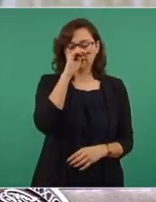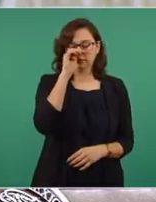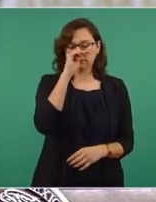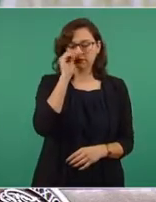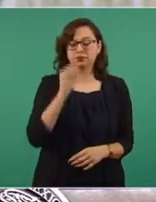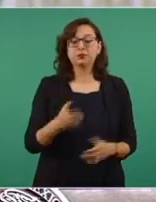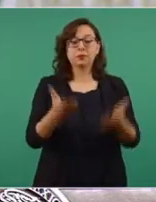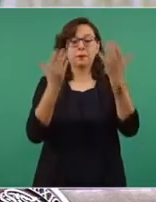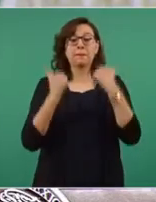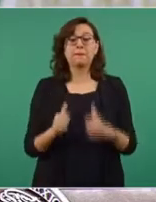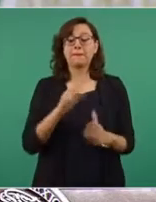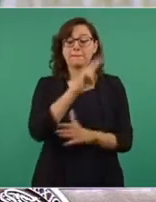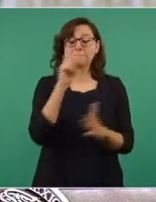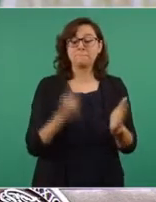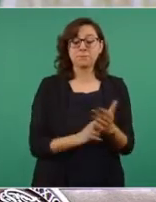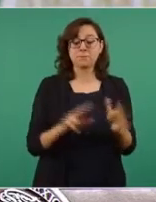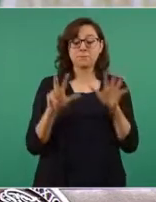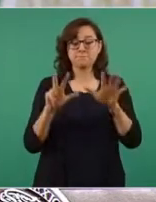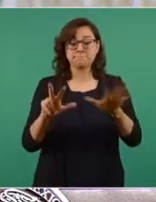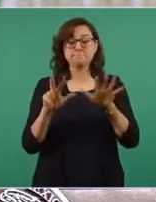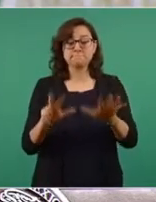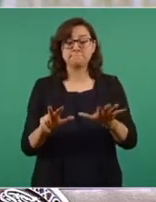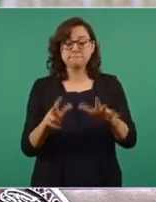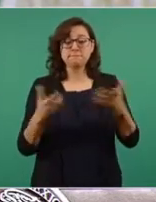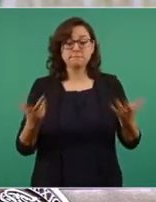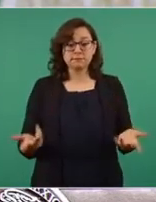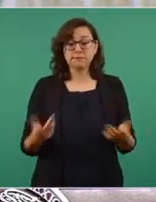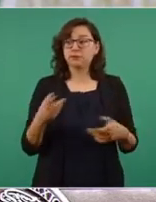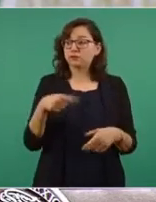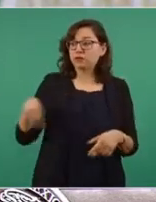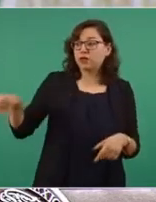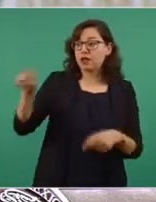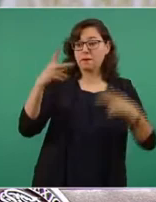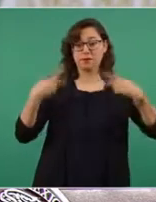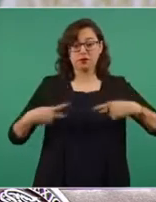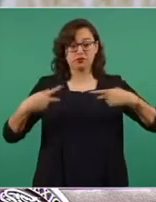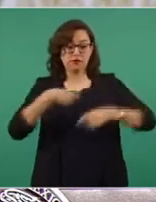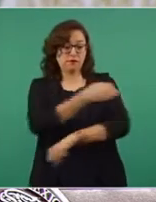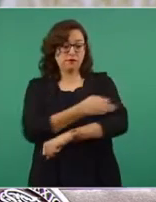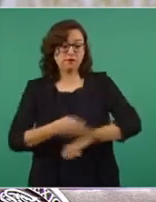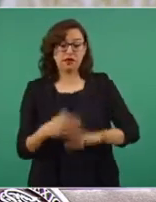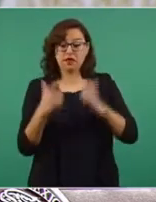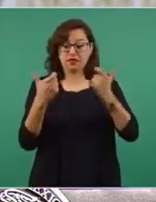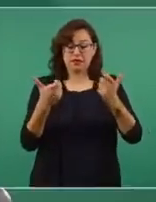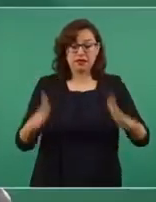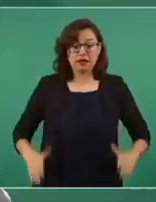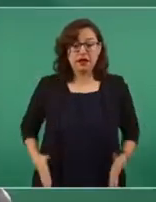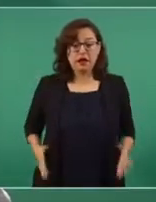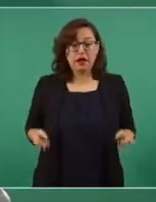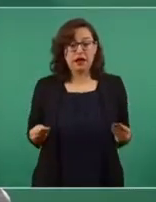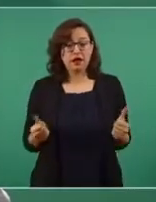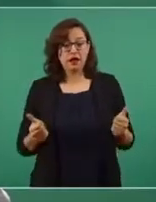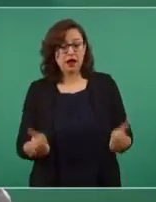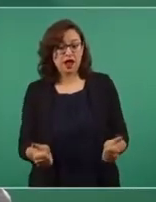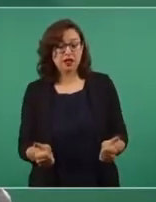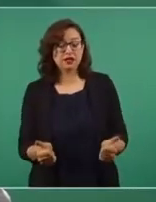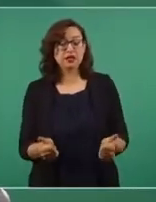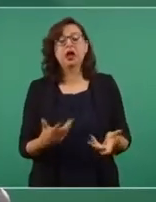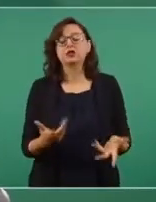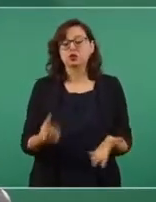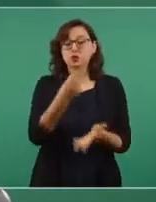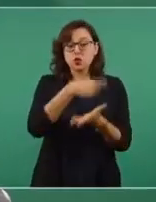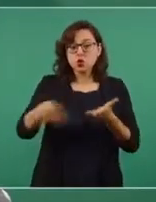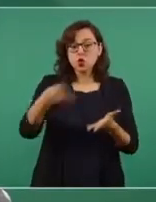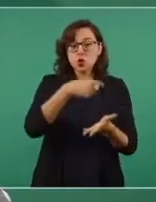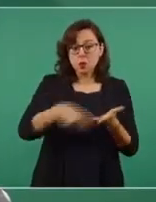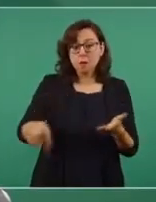cierre del 2018 el gasto de bolsillo, que gasta toda familia, todo mexicano, es decir, lo que sacan de su